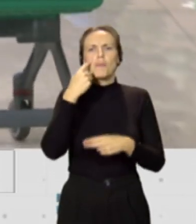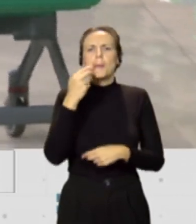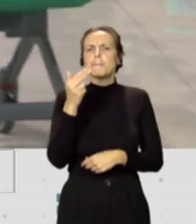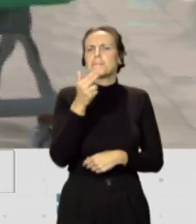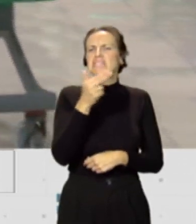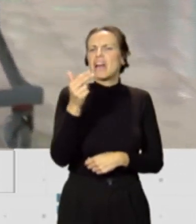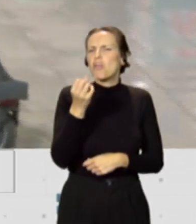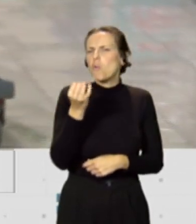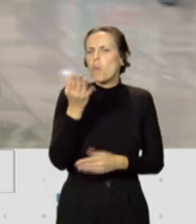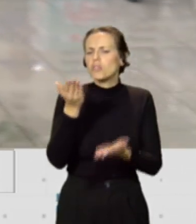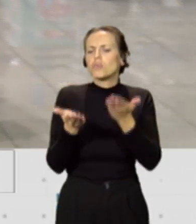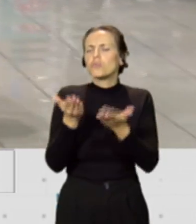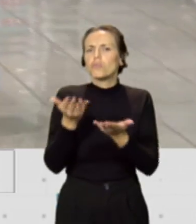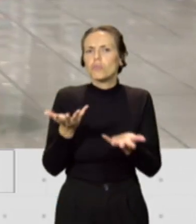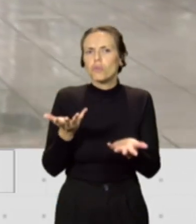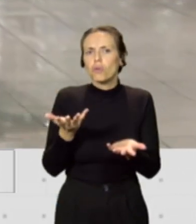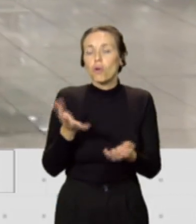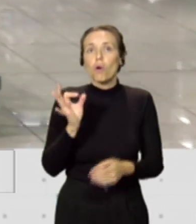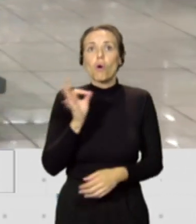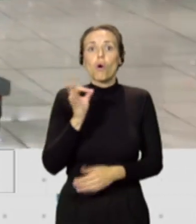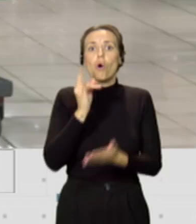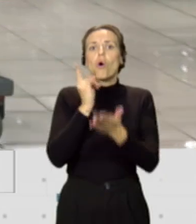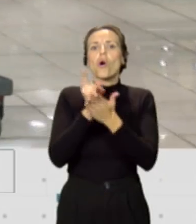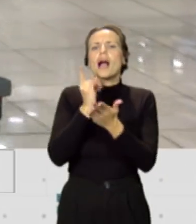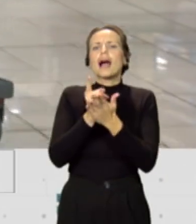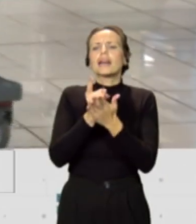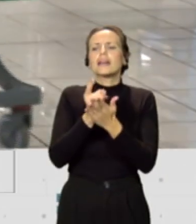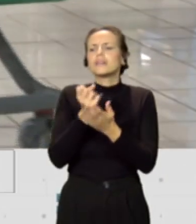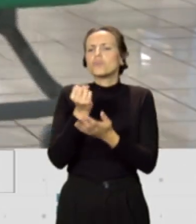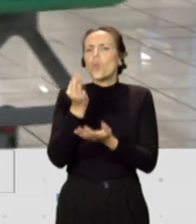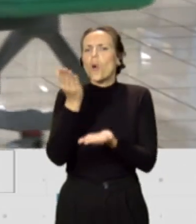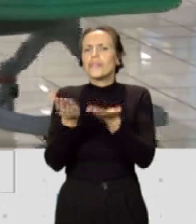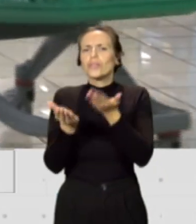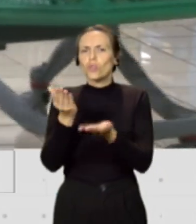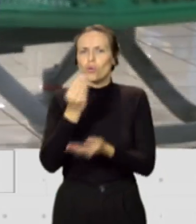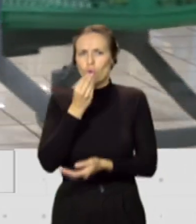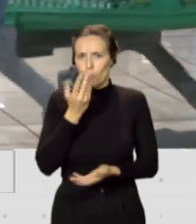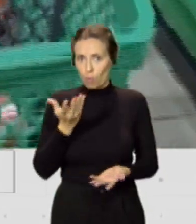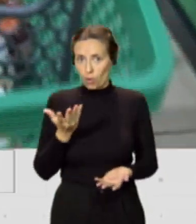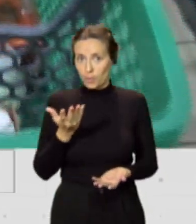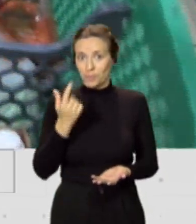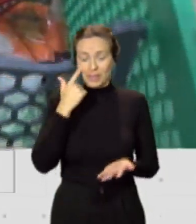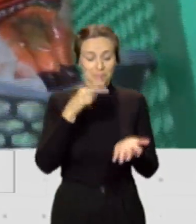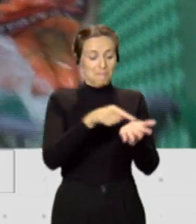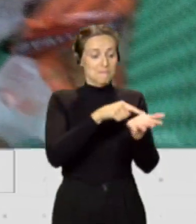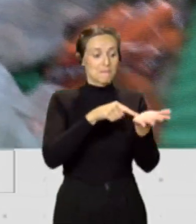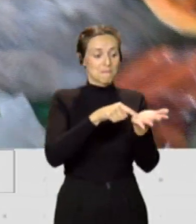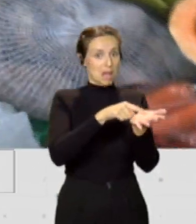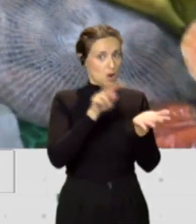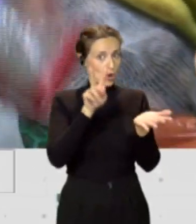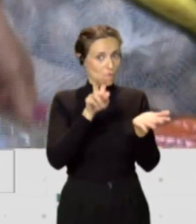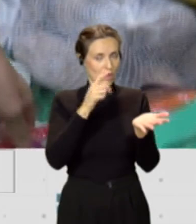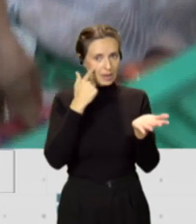pescado, qué cantidad de carne deberíamos comer? Pues siempre utilizar lo que es la palma de la mano.